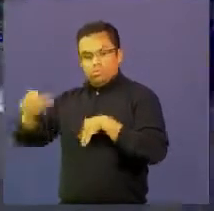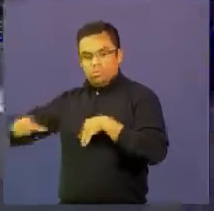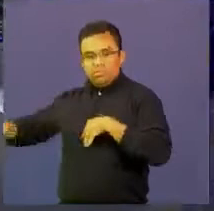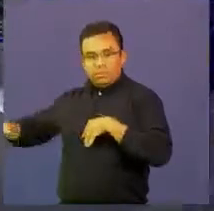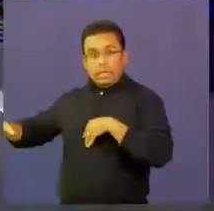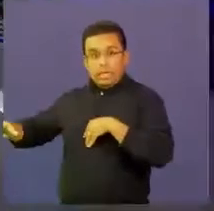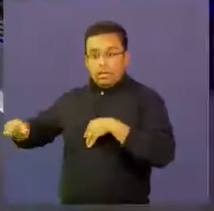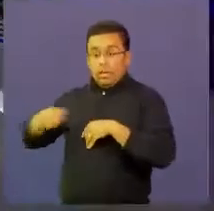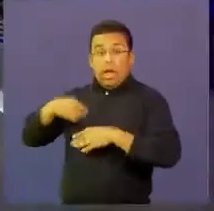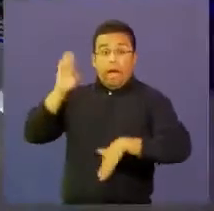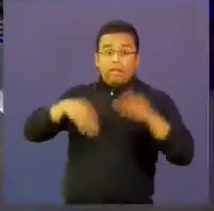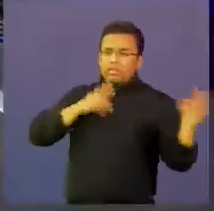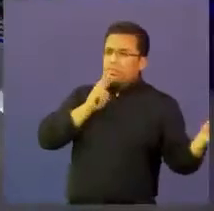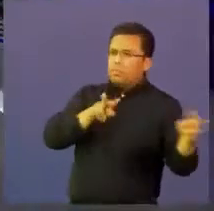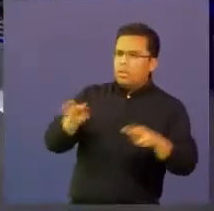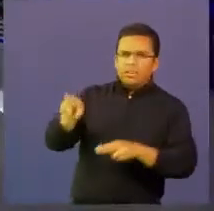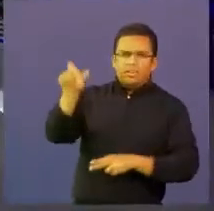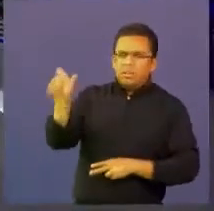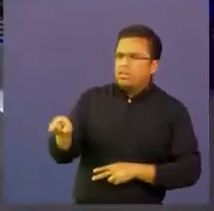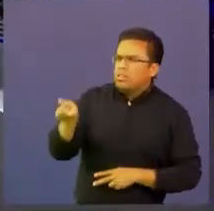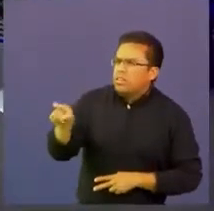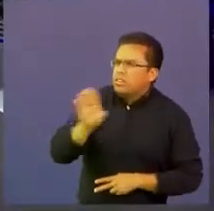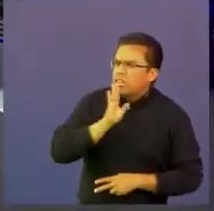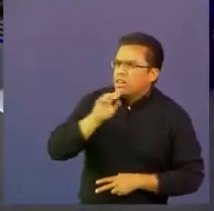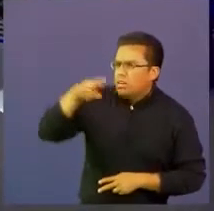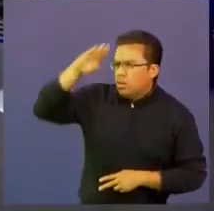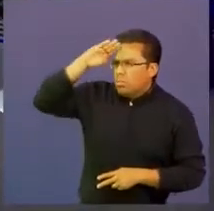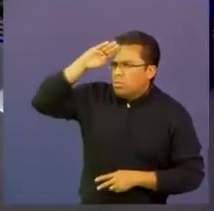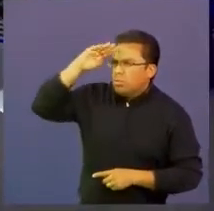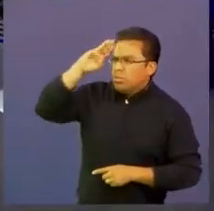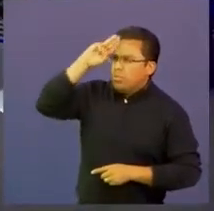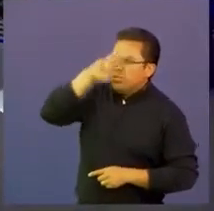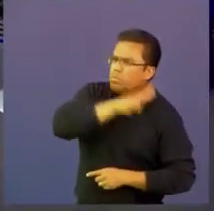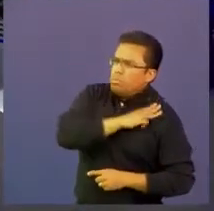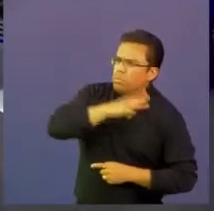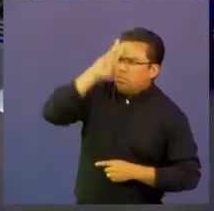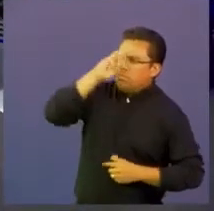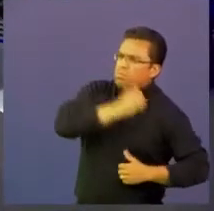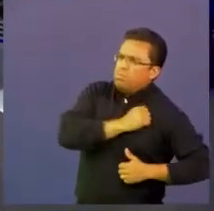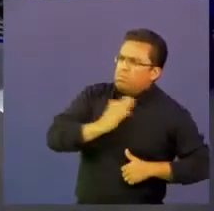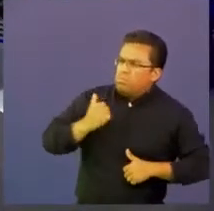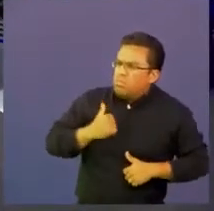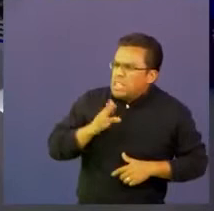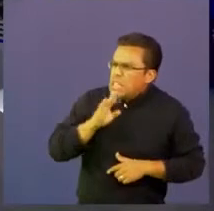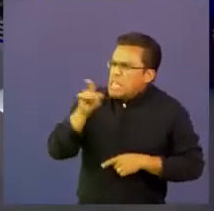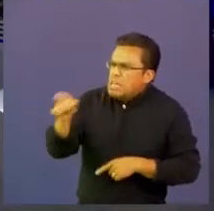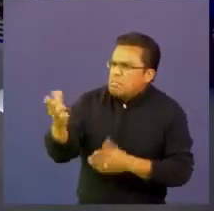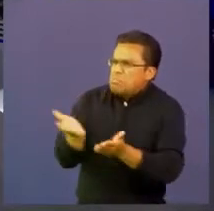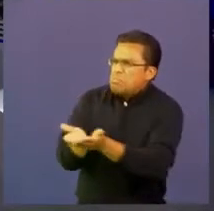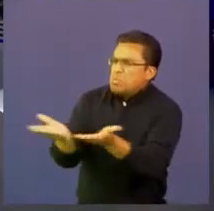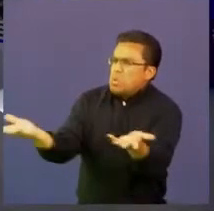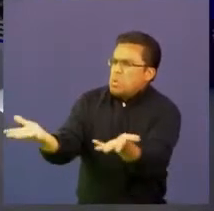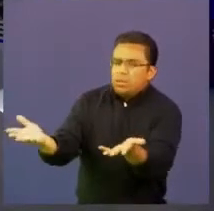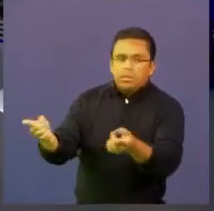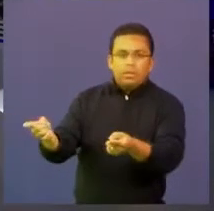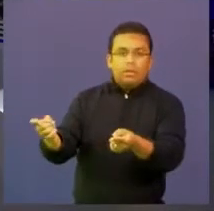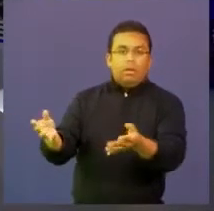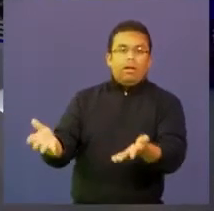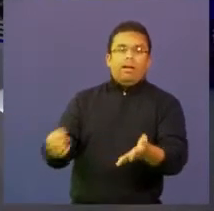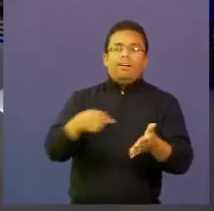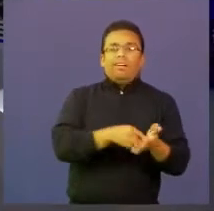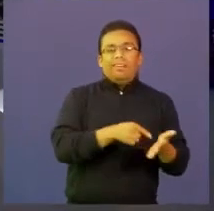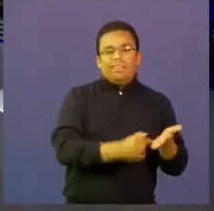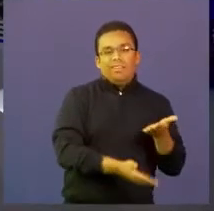uniformado y no saben distinguir si es un oficial, si es un suboficial, por qué es capitán, por qué es deteniente y en ese orden de días nuestro